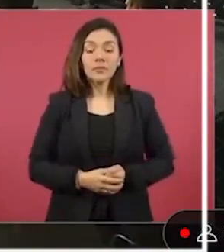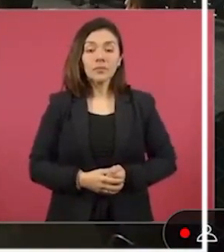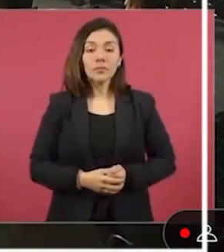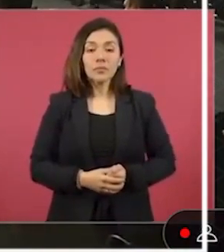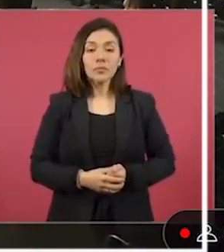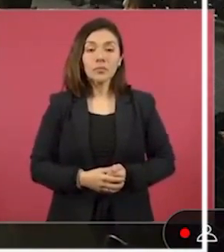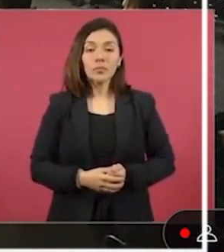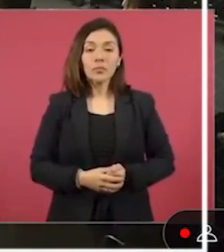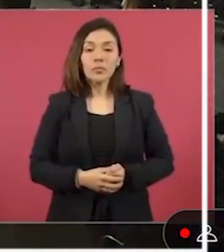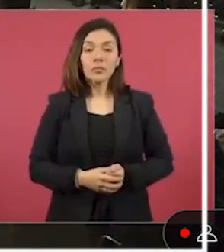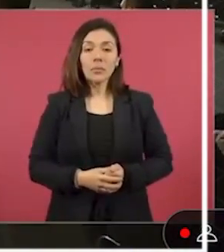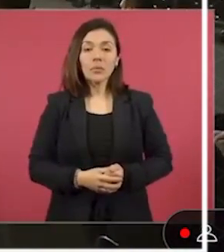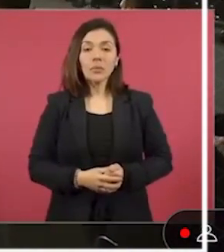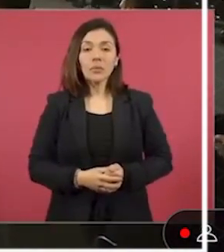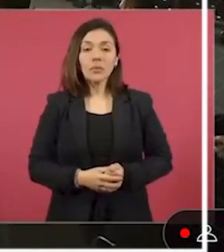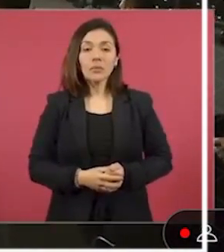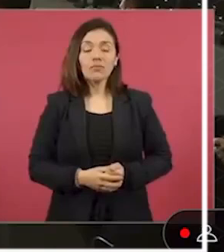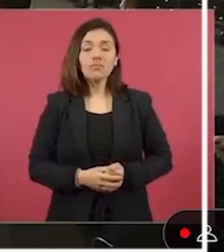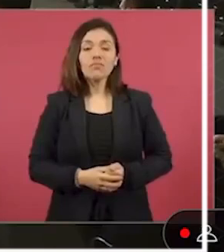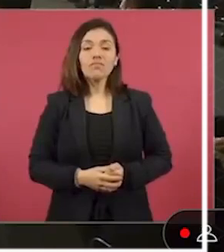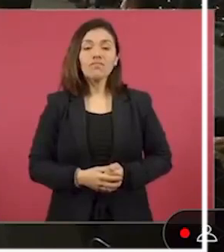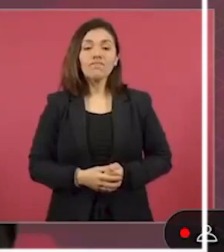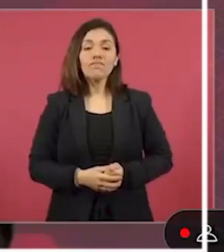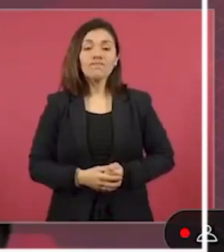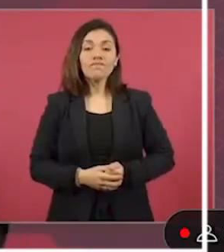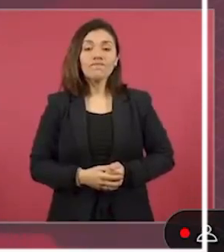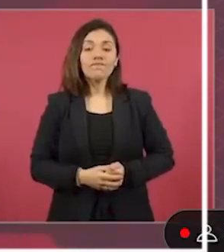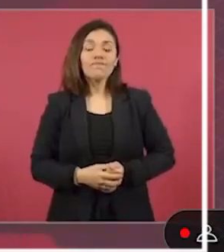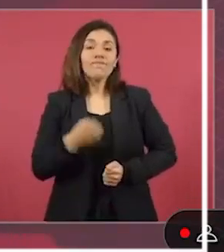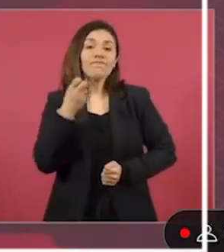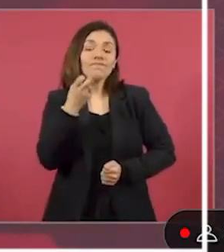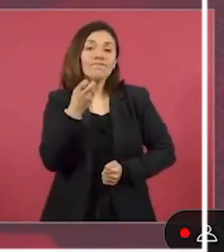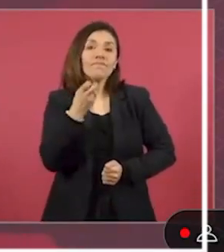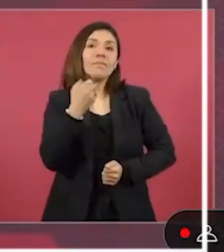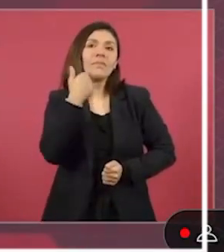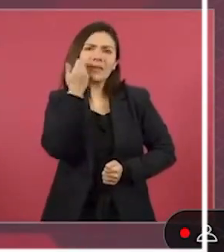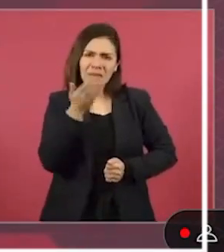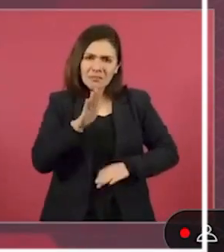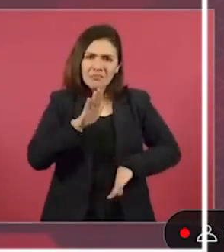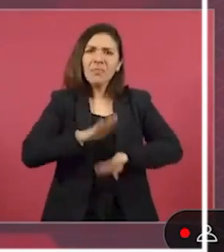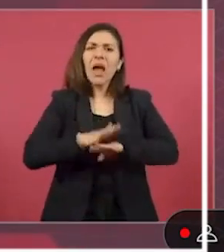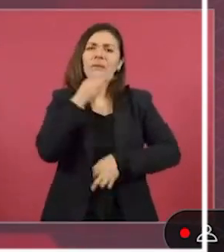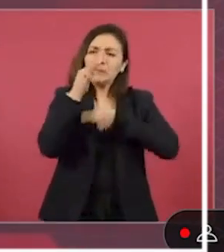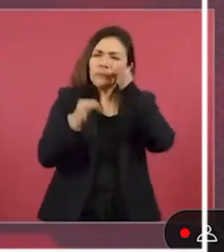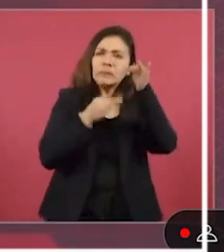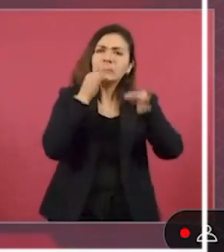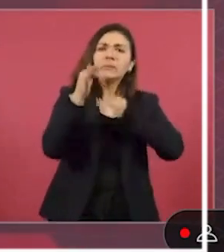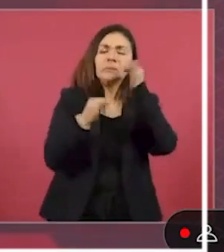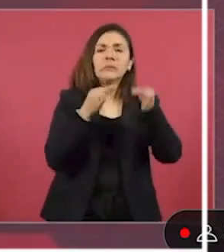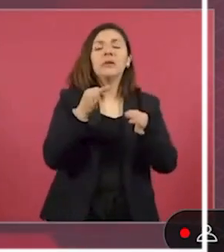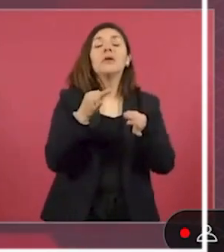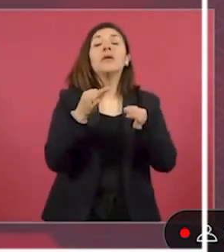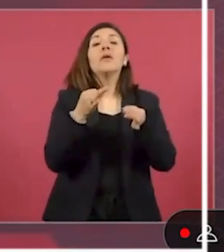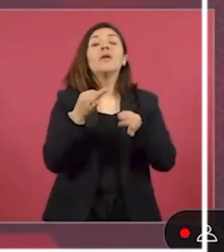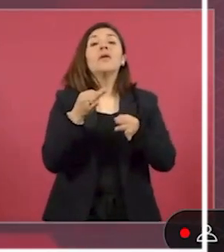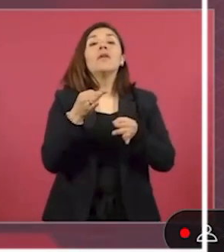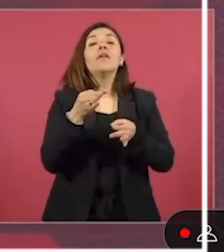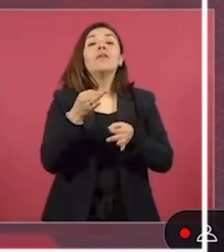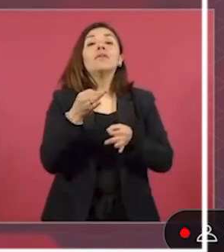se alienta la migración se desinforma hay también